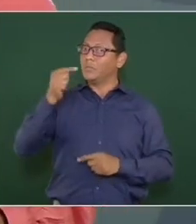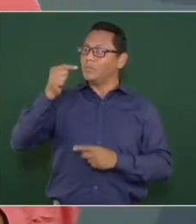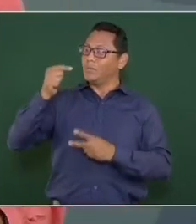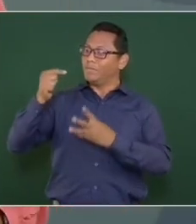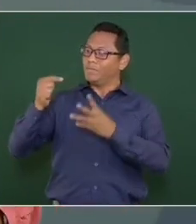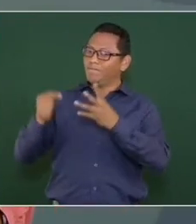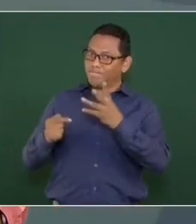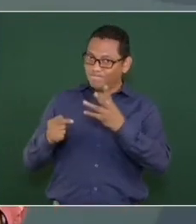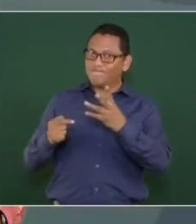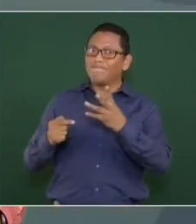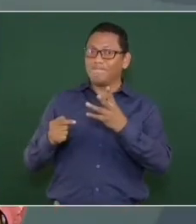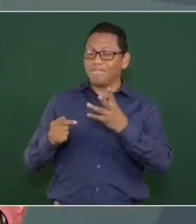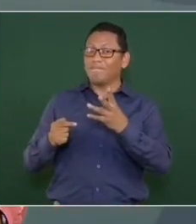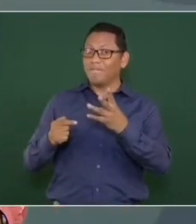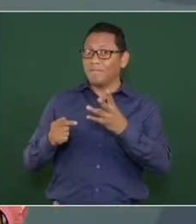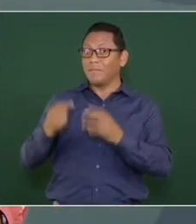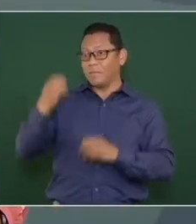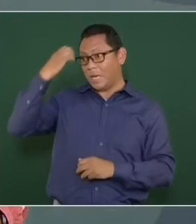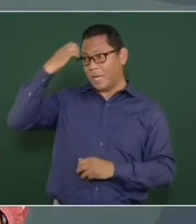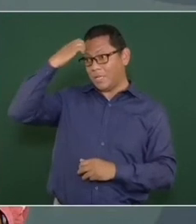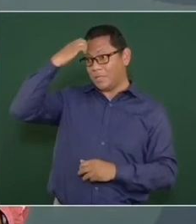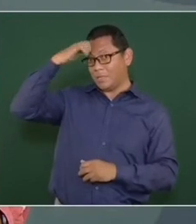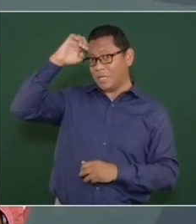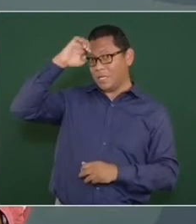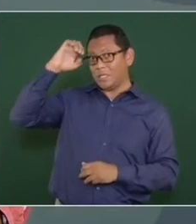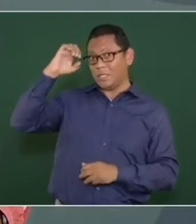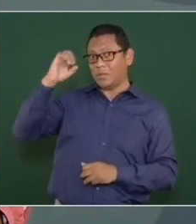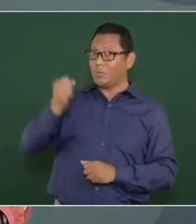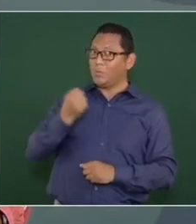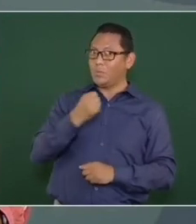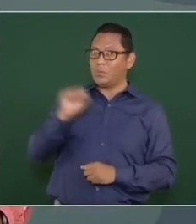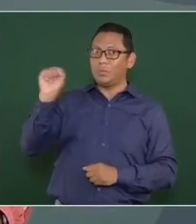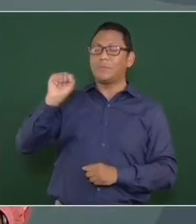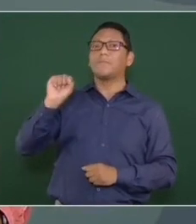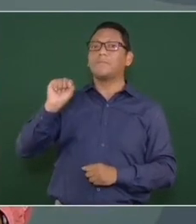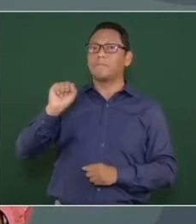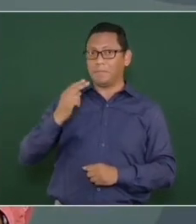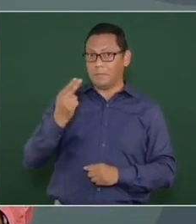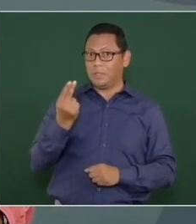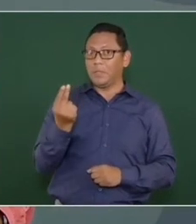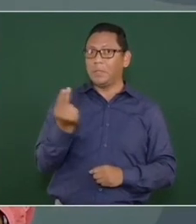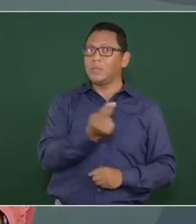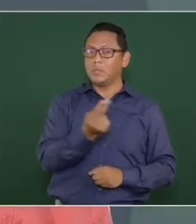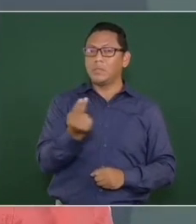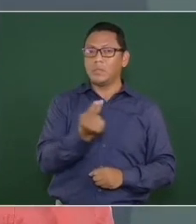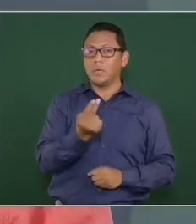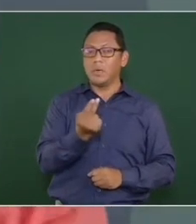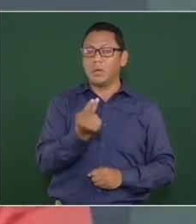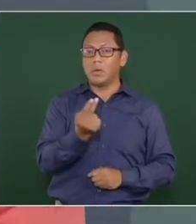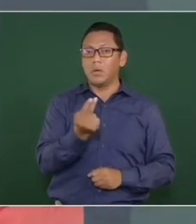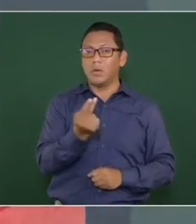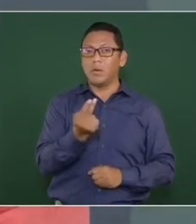experiencia, de